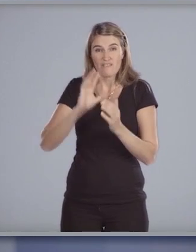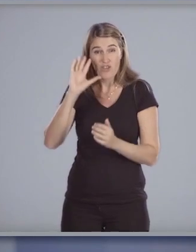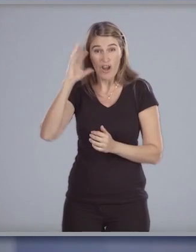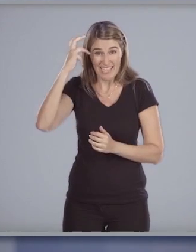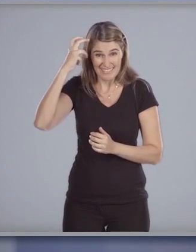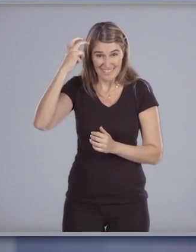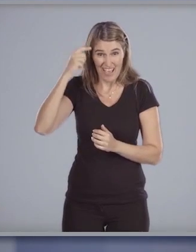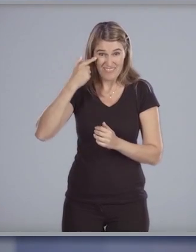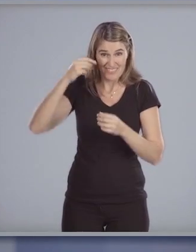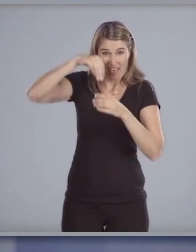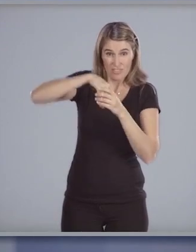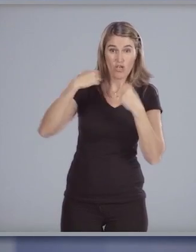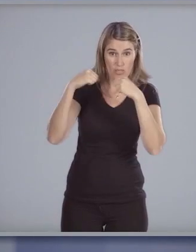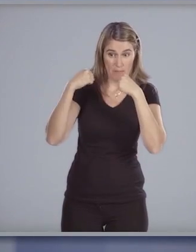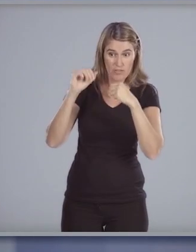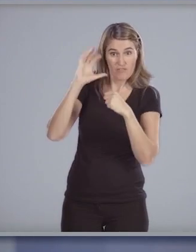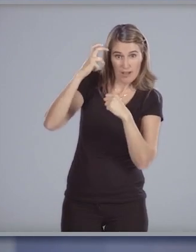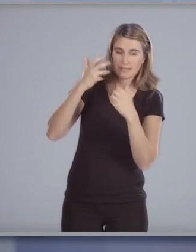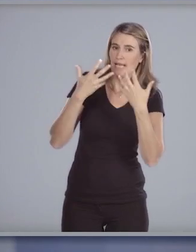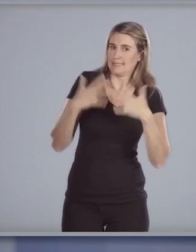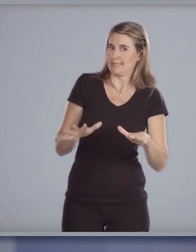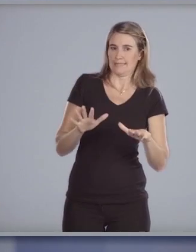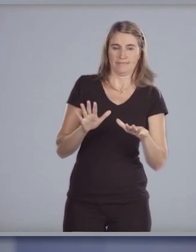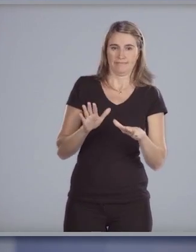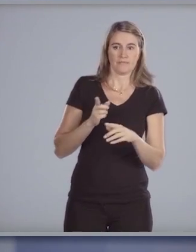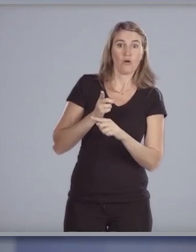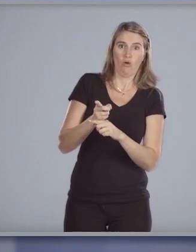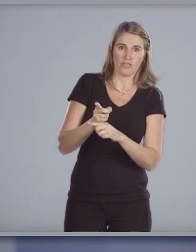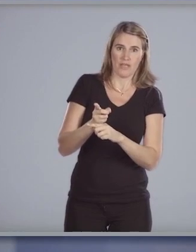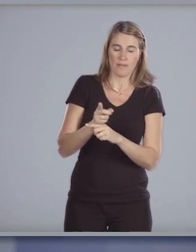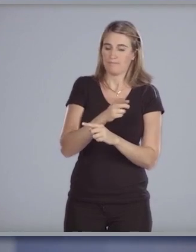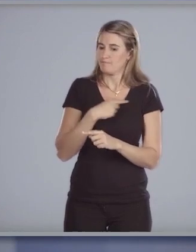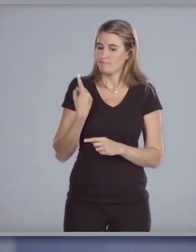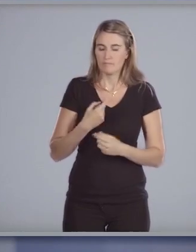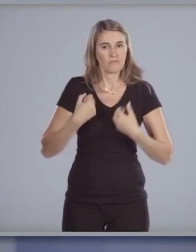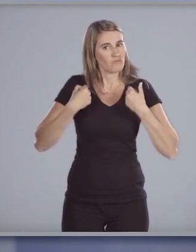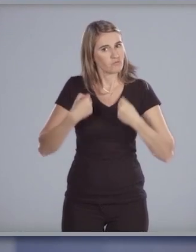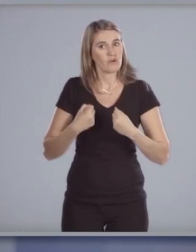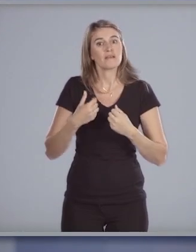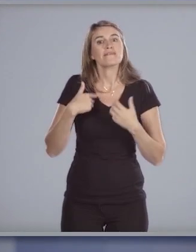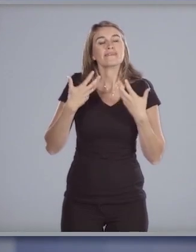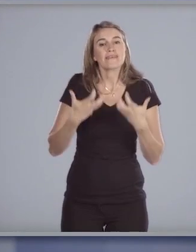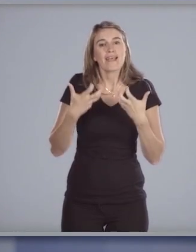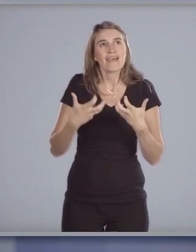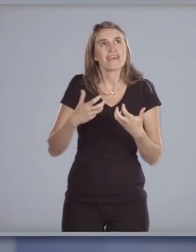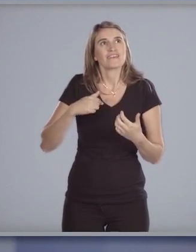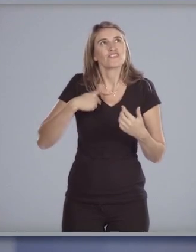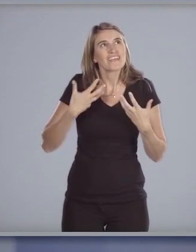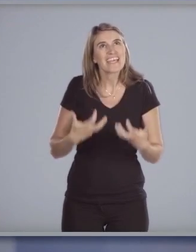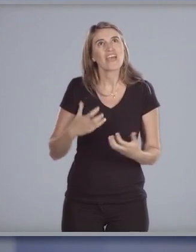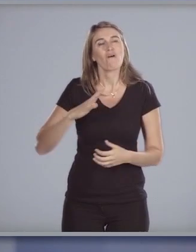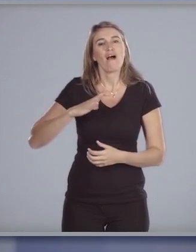violencia en el deporte seremos seremos implacables porque queremos tener